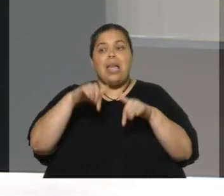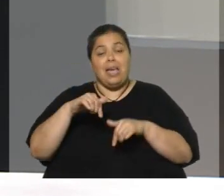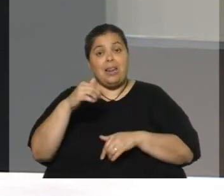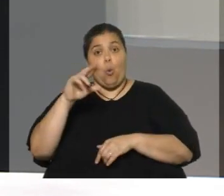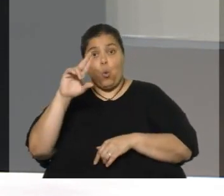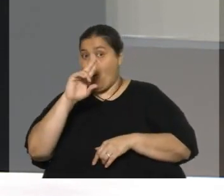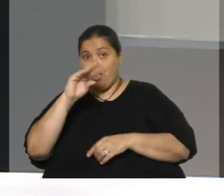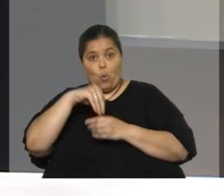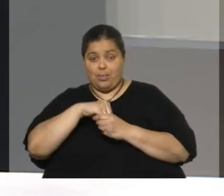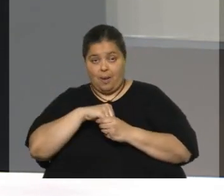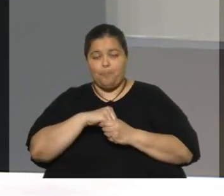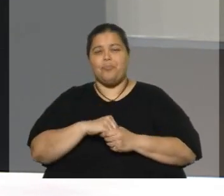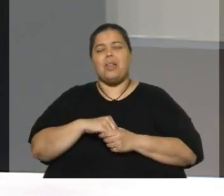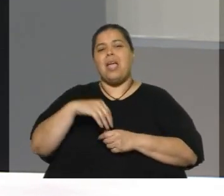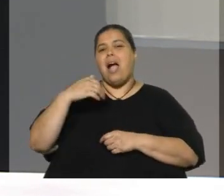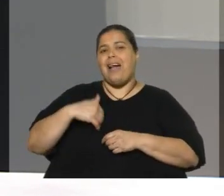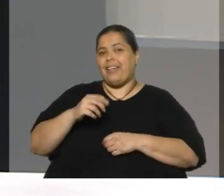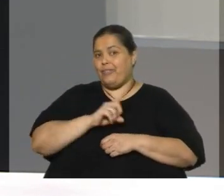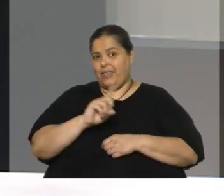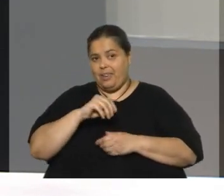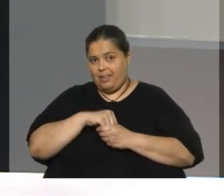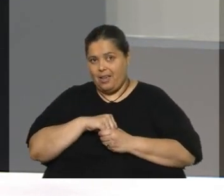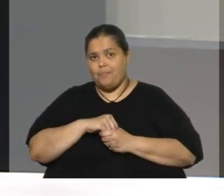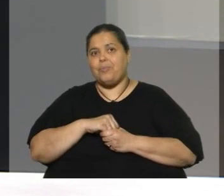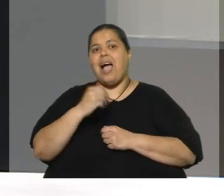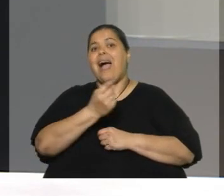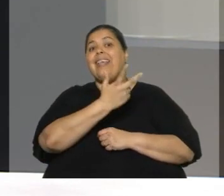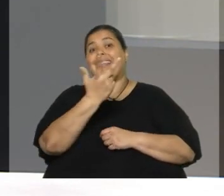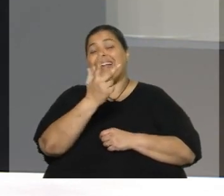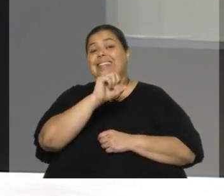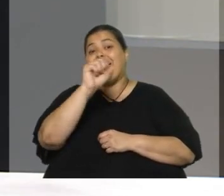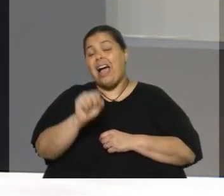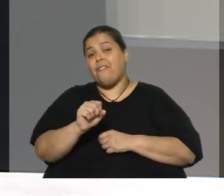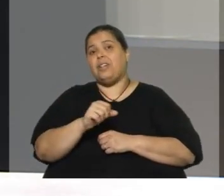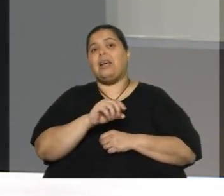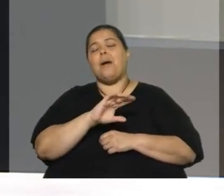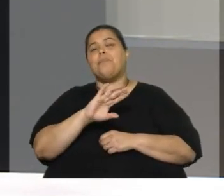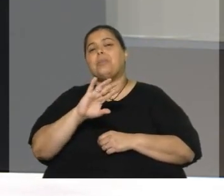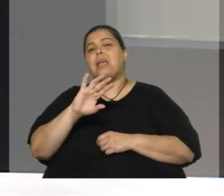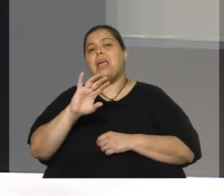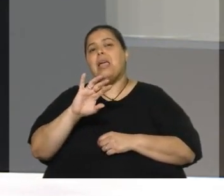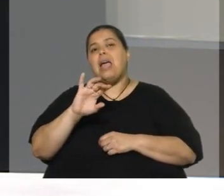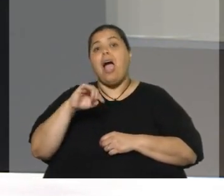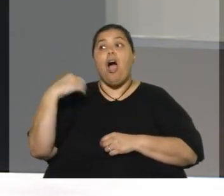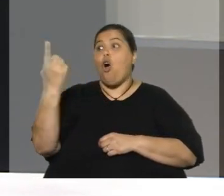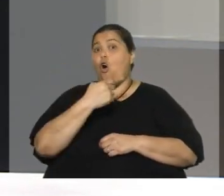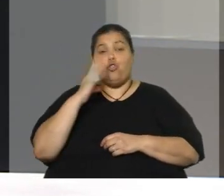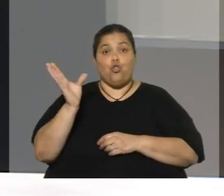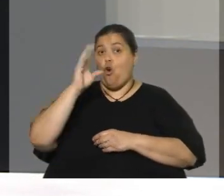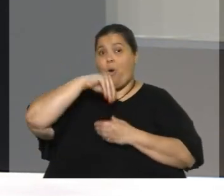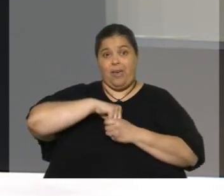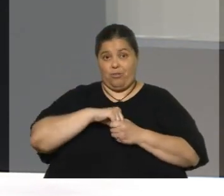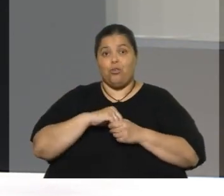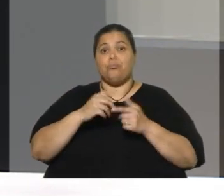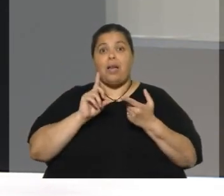Uruguay, Argentina, Venezuela y Guyana. Hay tres países en África y tres islas. El resto de los países del mundo forman parte de este acuerdo.